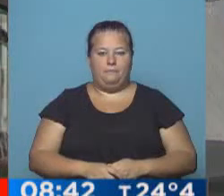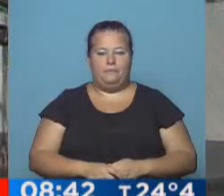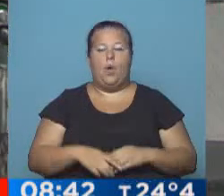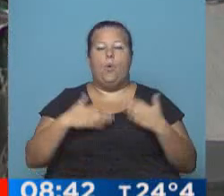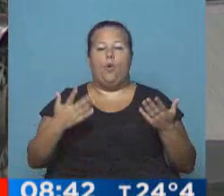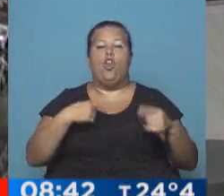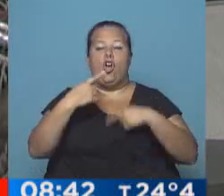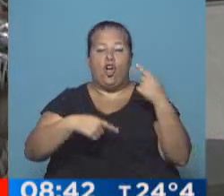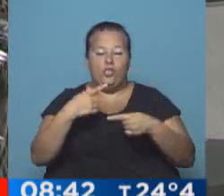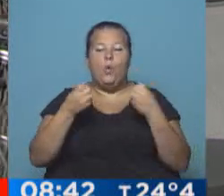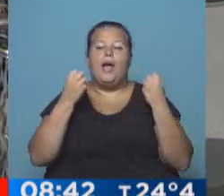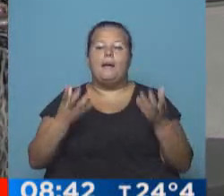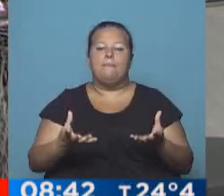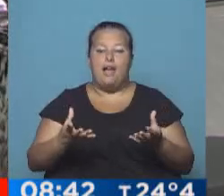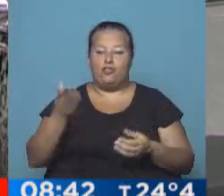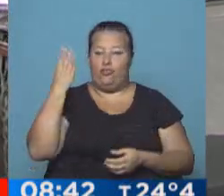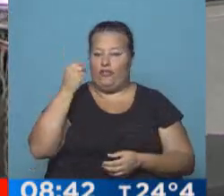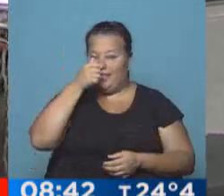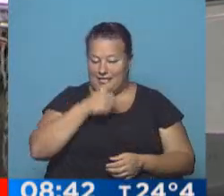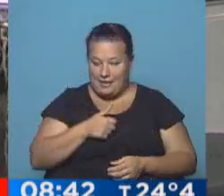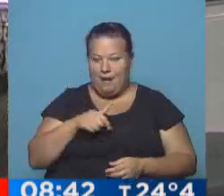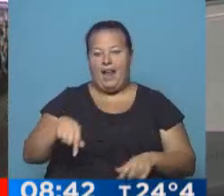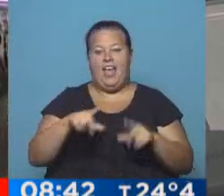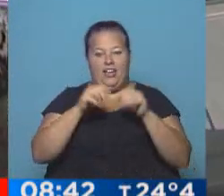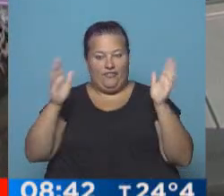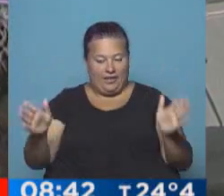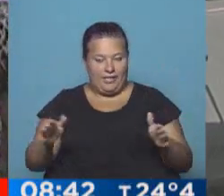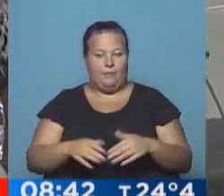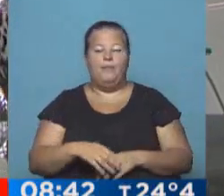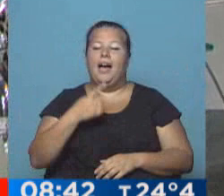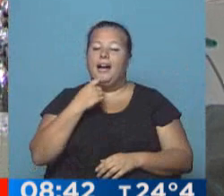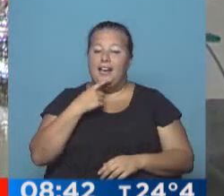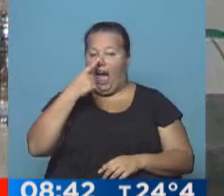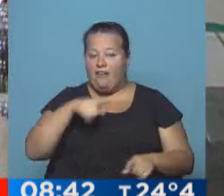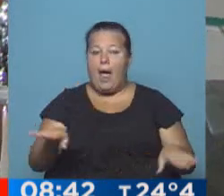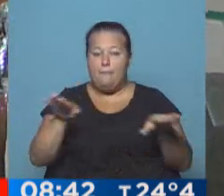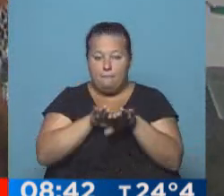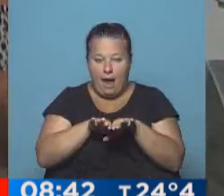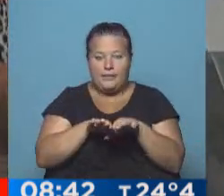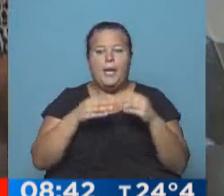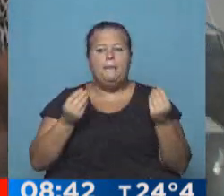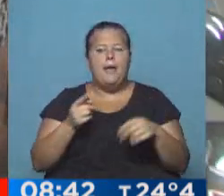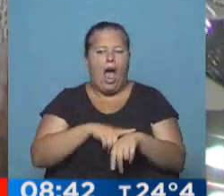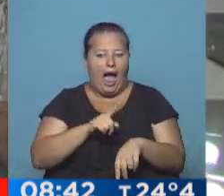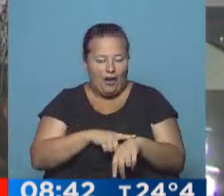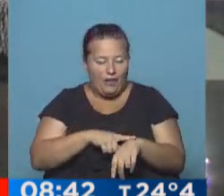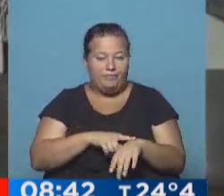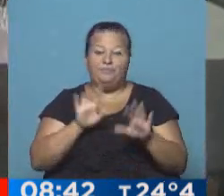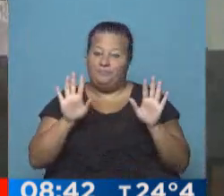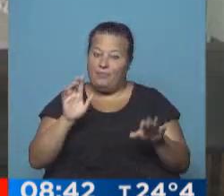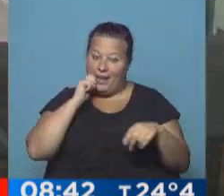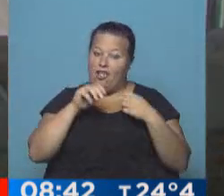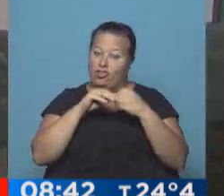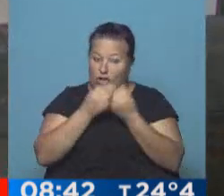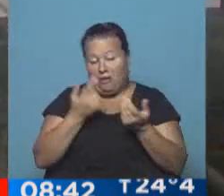Bueno, seguimos repasando lo que pasaba el fin de semana, esta fecha. River terminó empatando, pero ¿a qué hora? A ver, es un buen